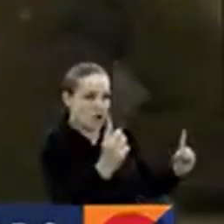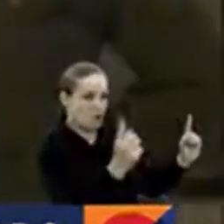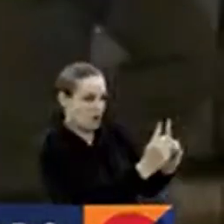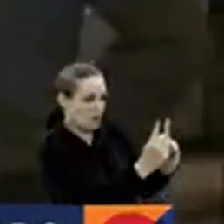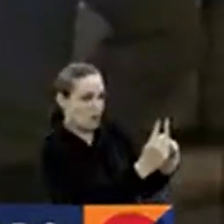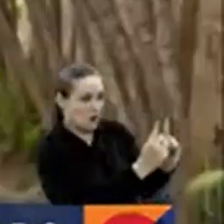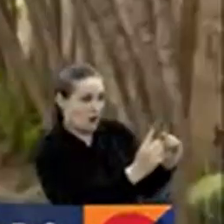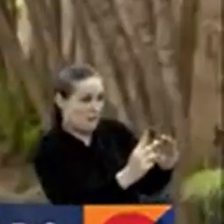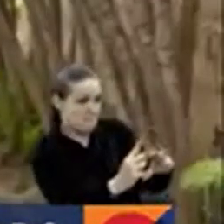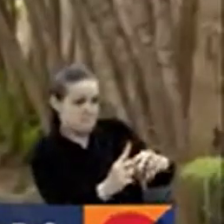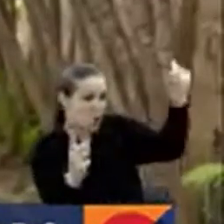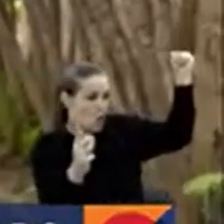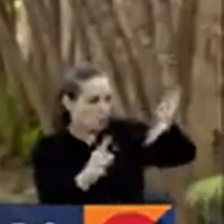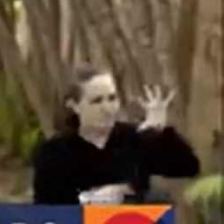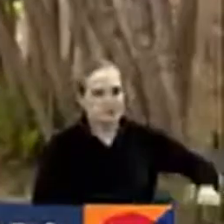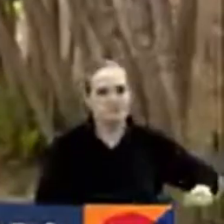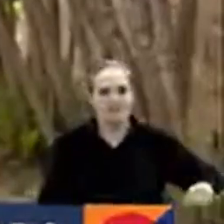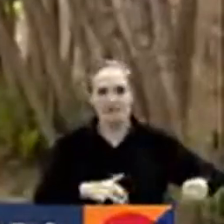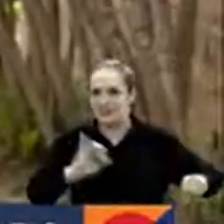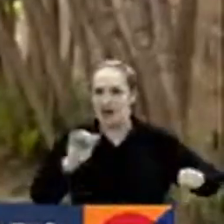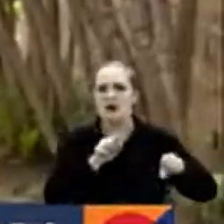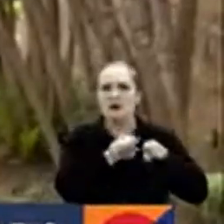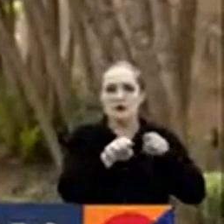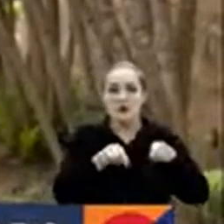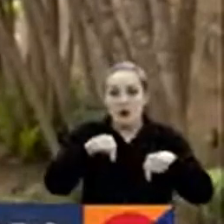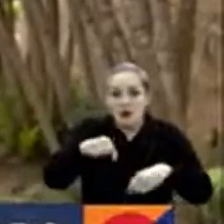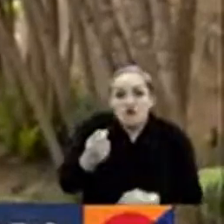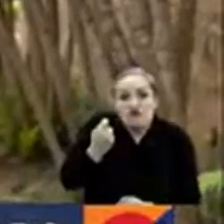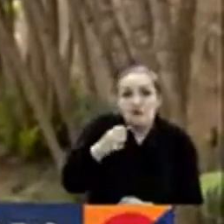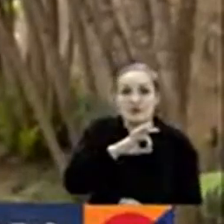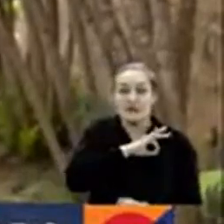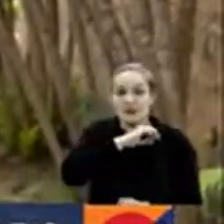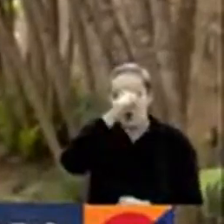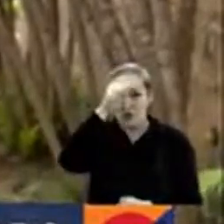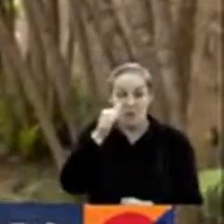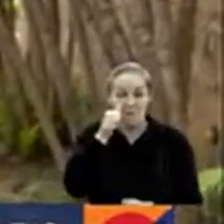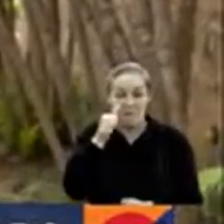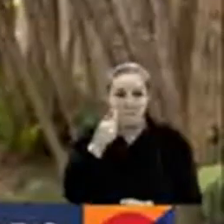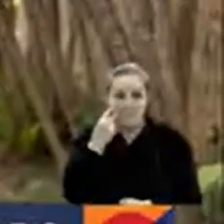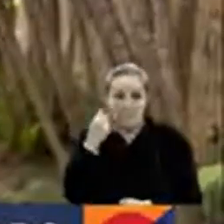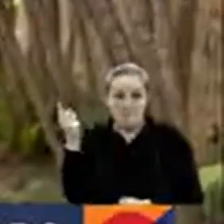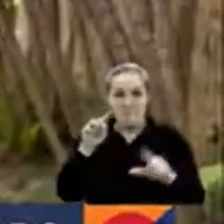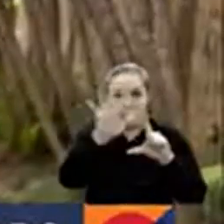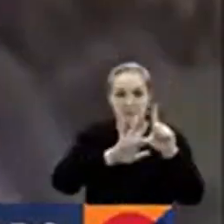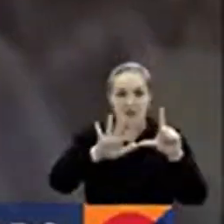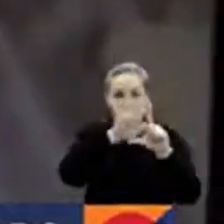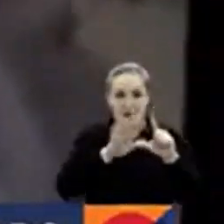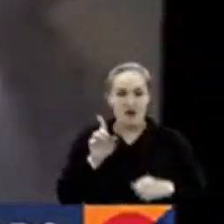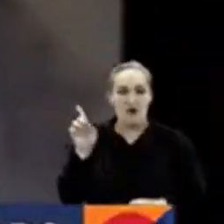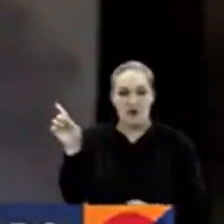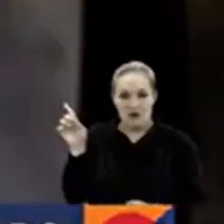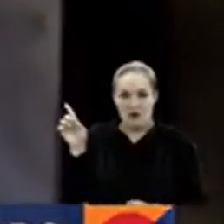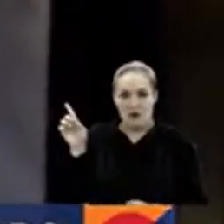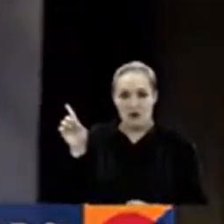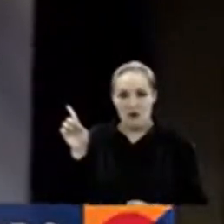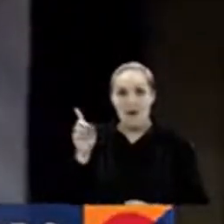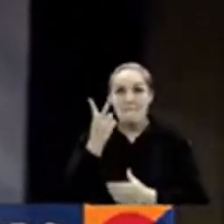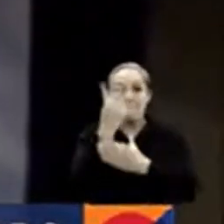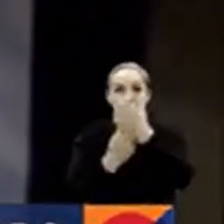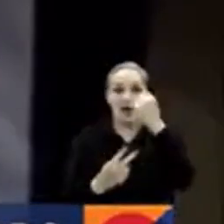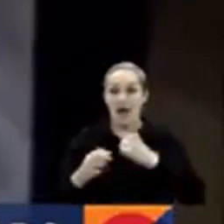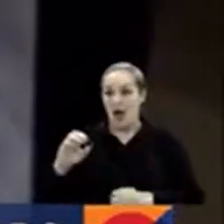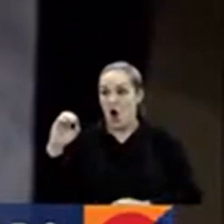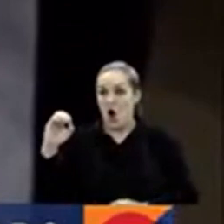modalidad de raponazo. Nada más este fin de semana, estos dos hurtos quedaron captados en cámara. El primero tiene que ver con el que una pareja de ladrones